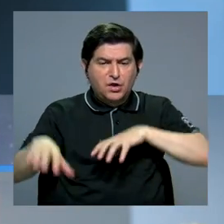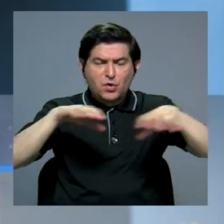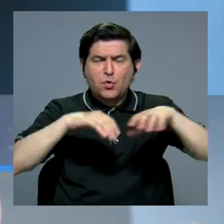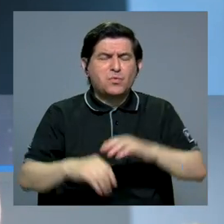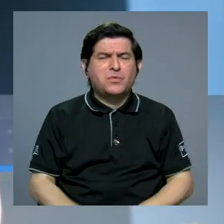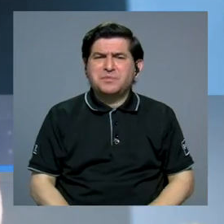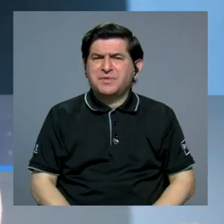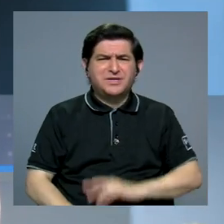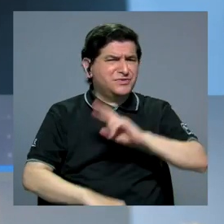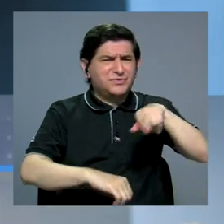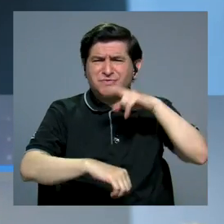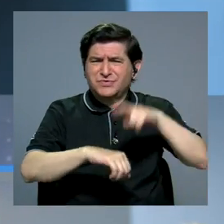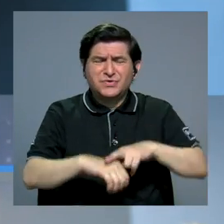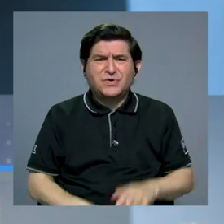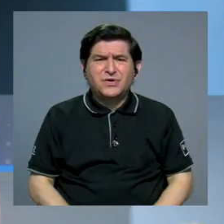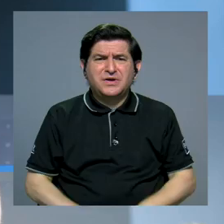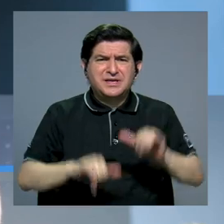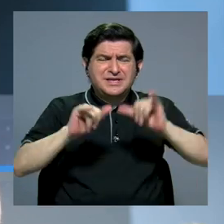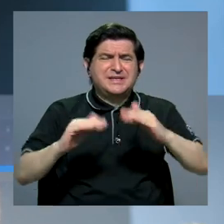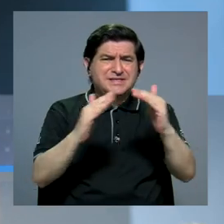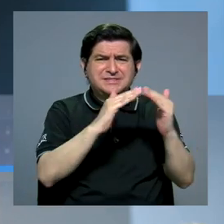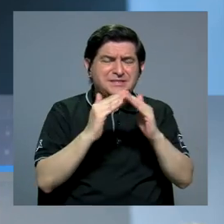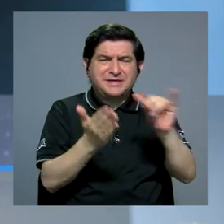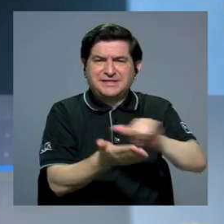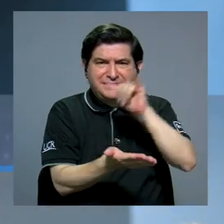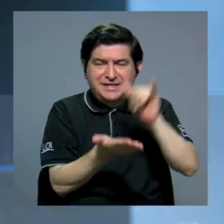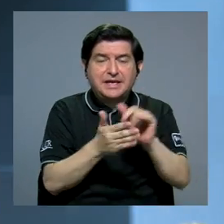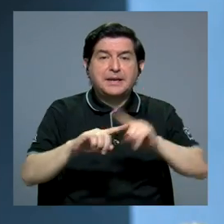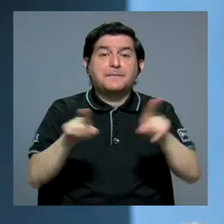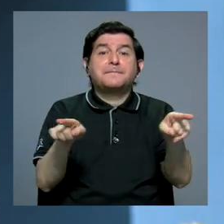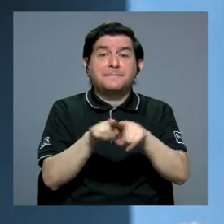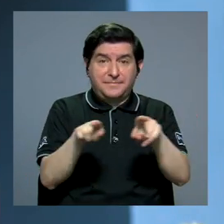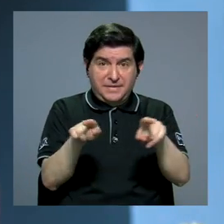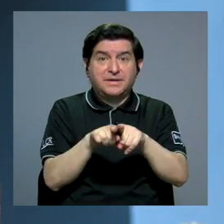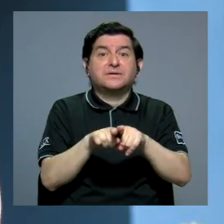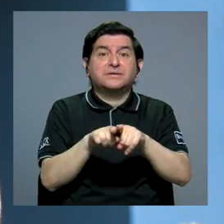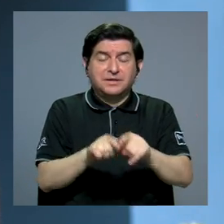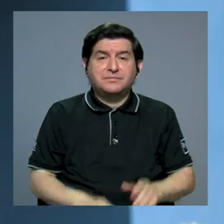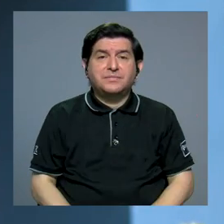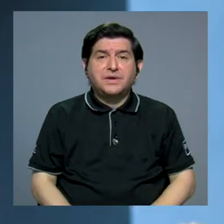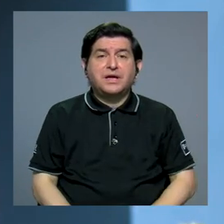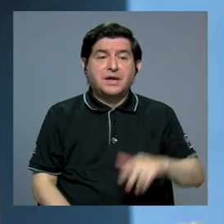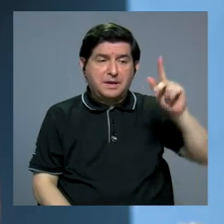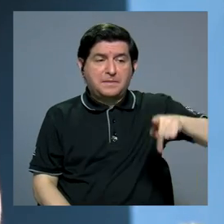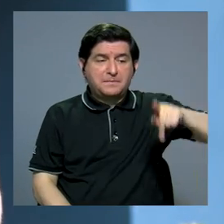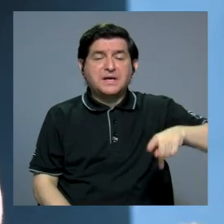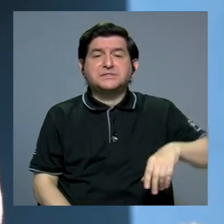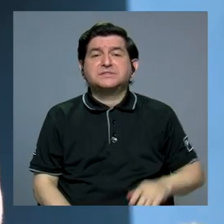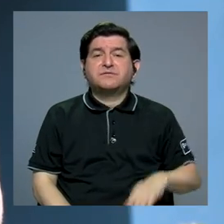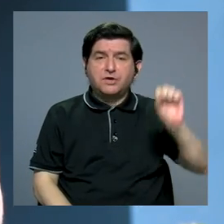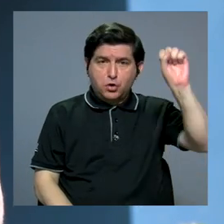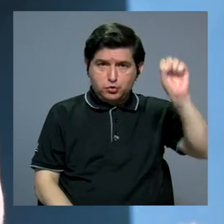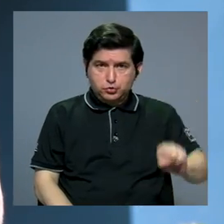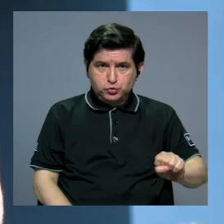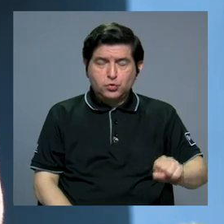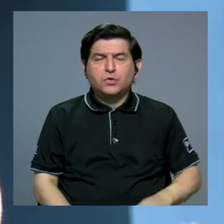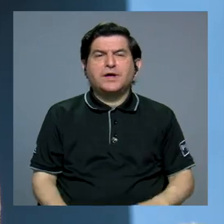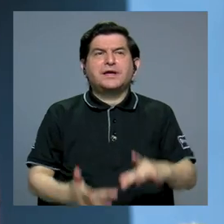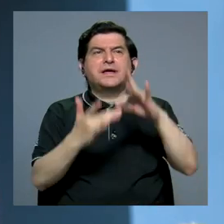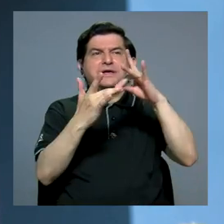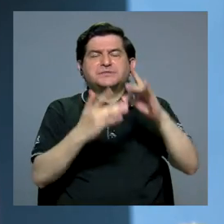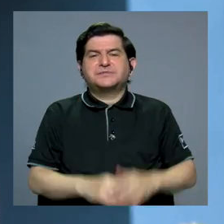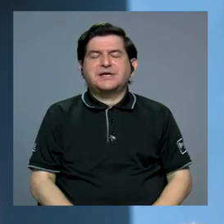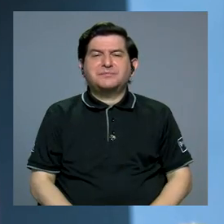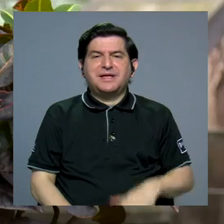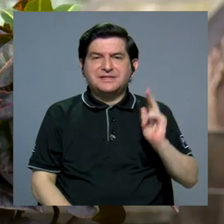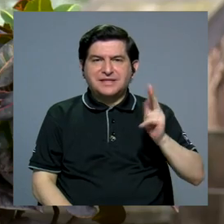irregularizado y concentración en ciudades en San José, pero también en el Pacífico Sur y particularmente